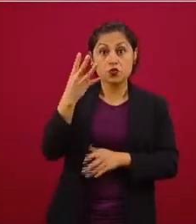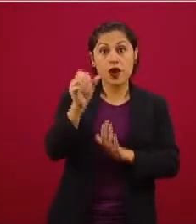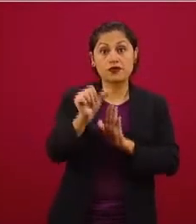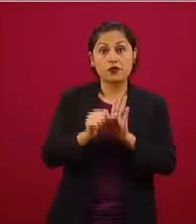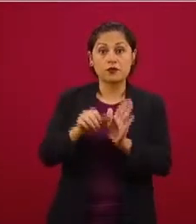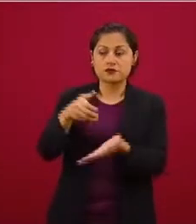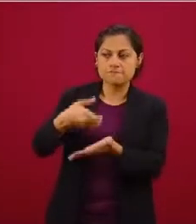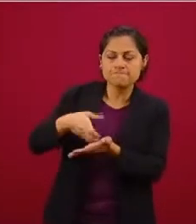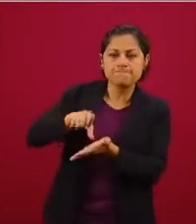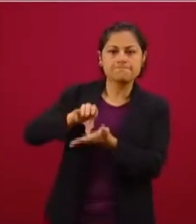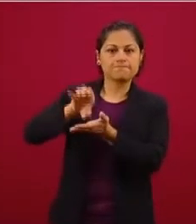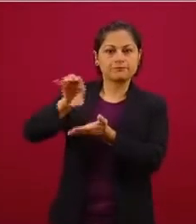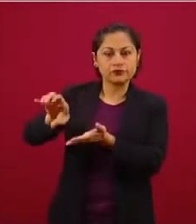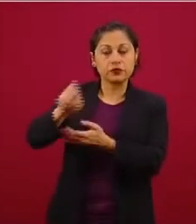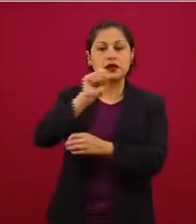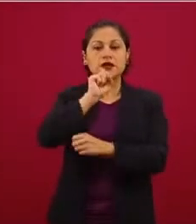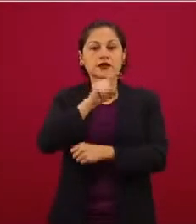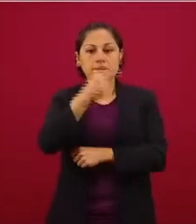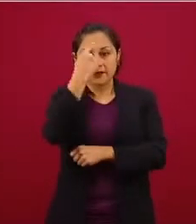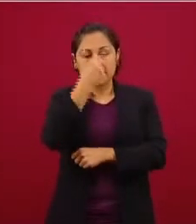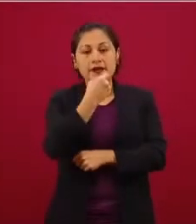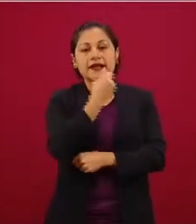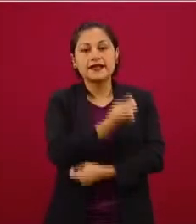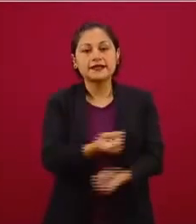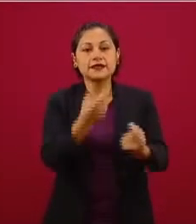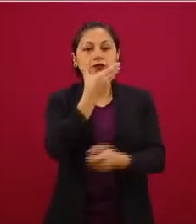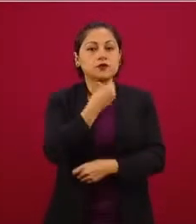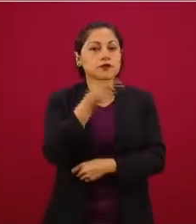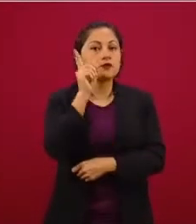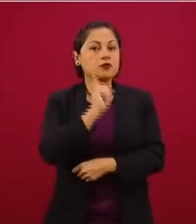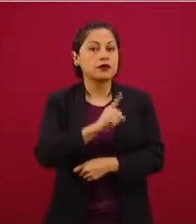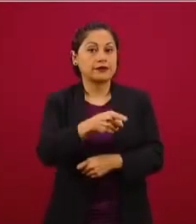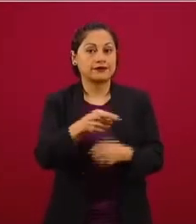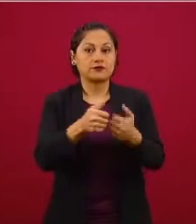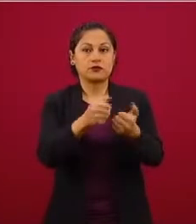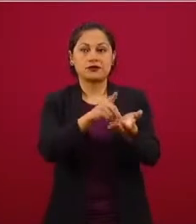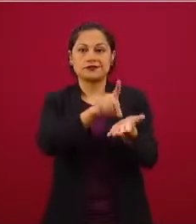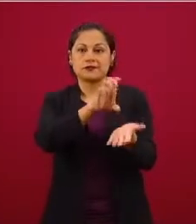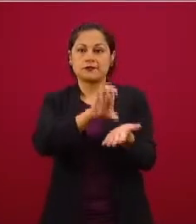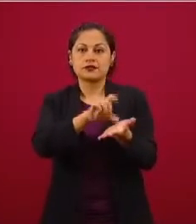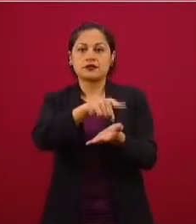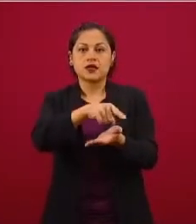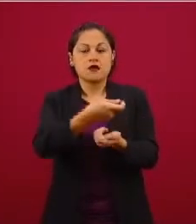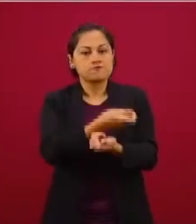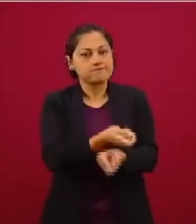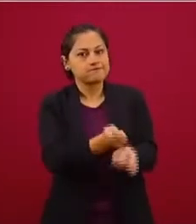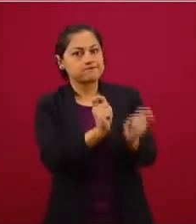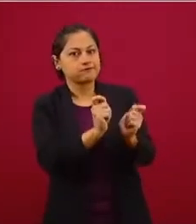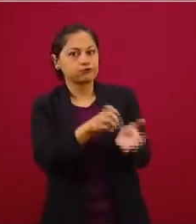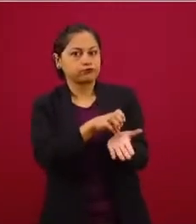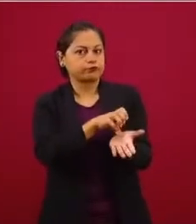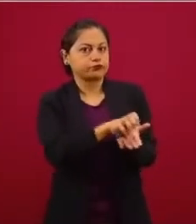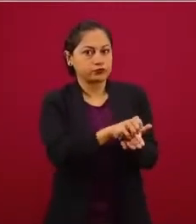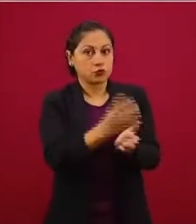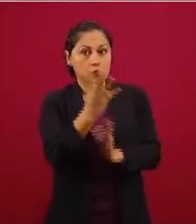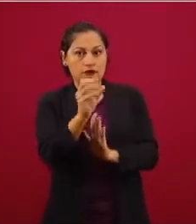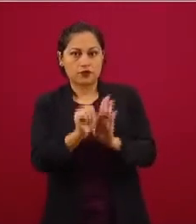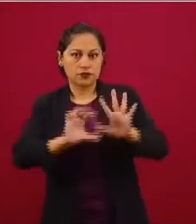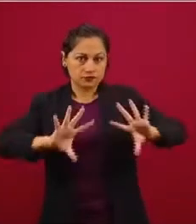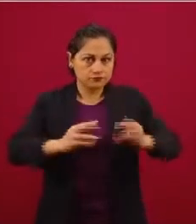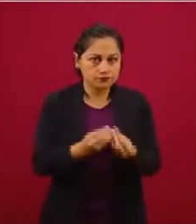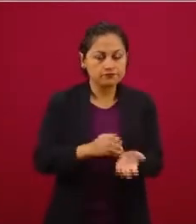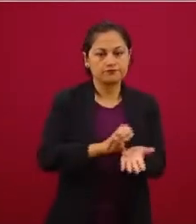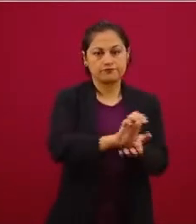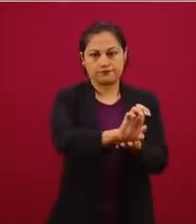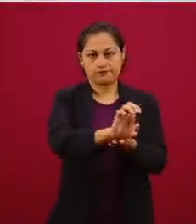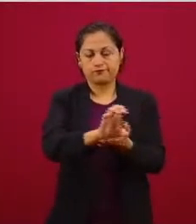discapacidad. Esto va a significar destinar